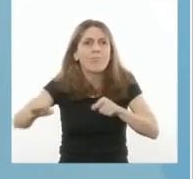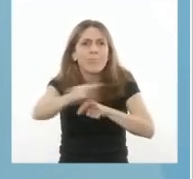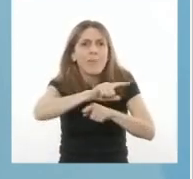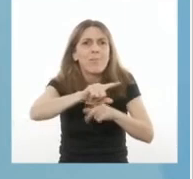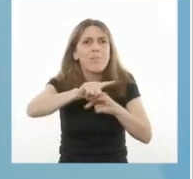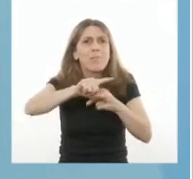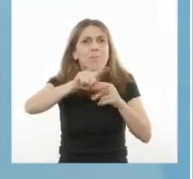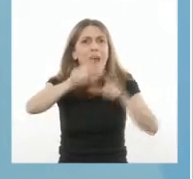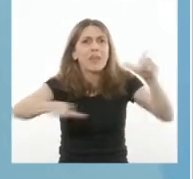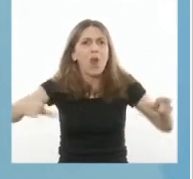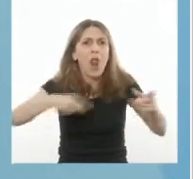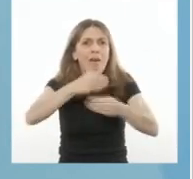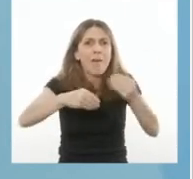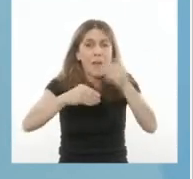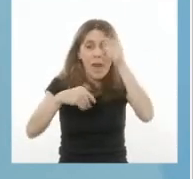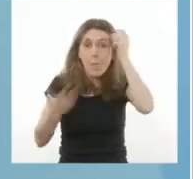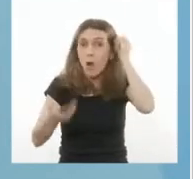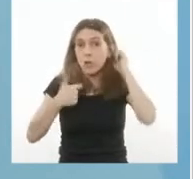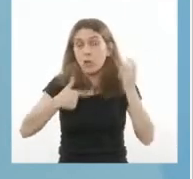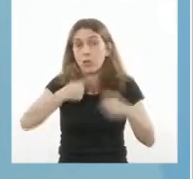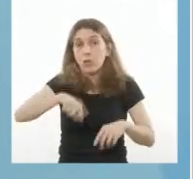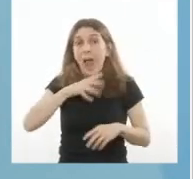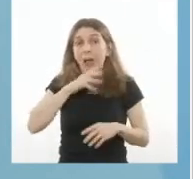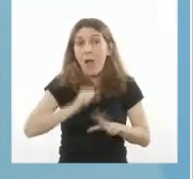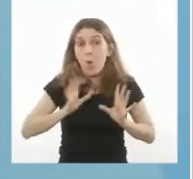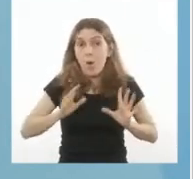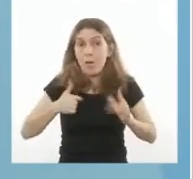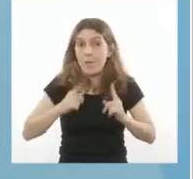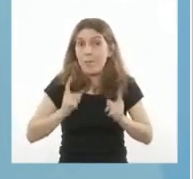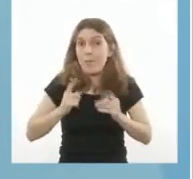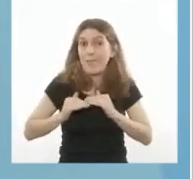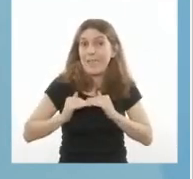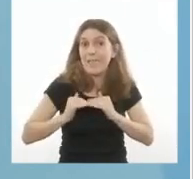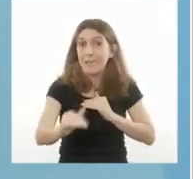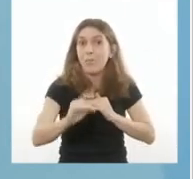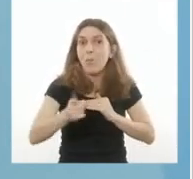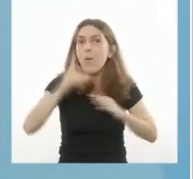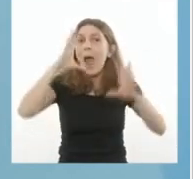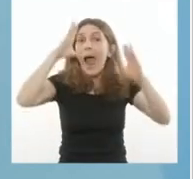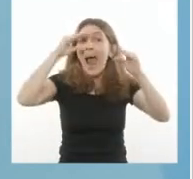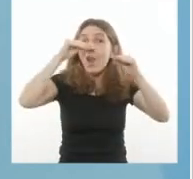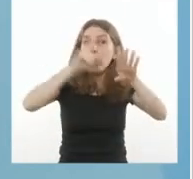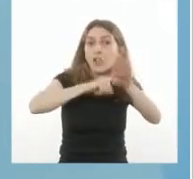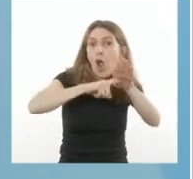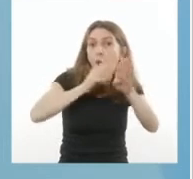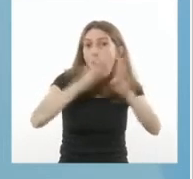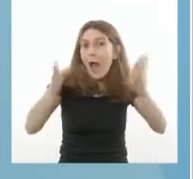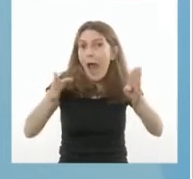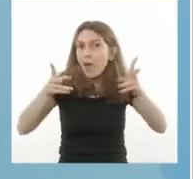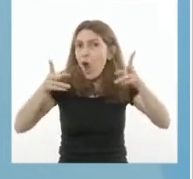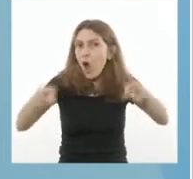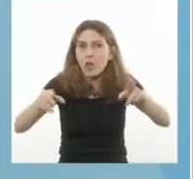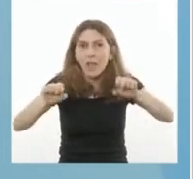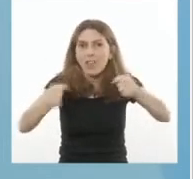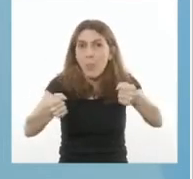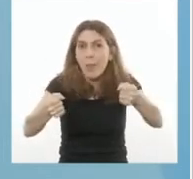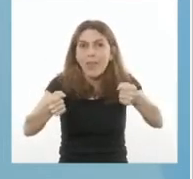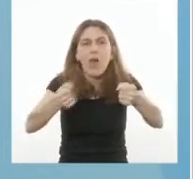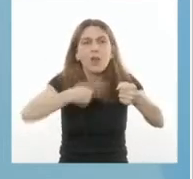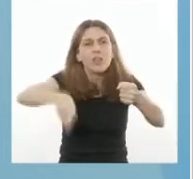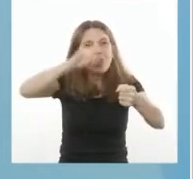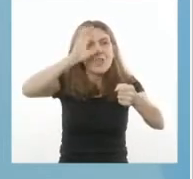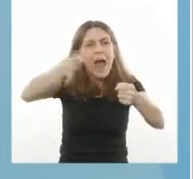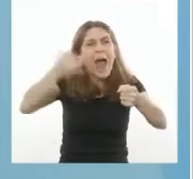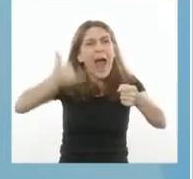adoptamos este modelo de restringir la circulación nocturna desde cierto horario, sabiendo que así la inmensa mayoría puede